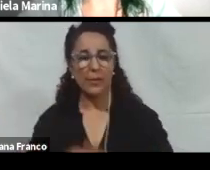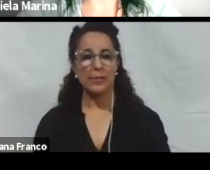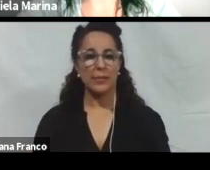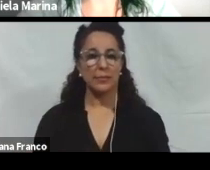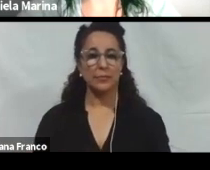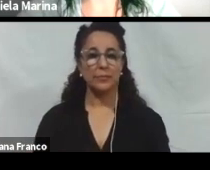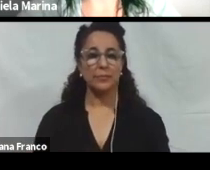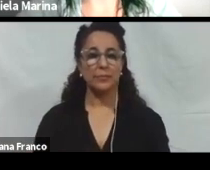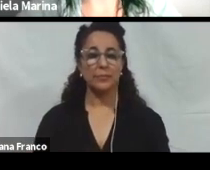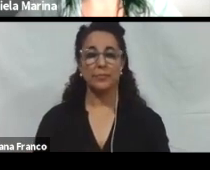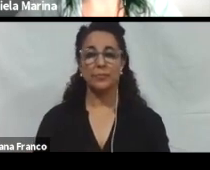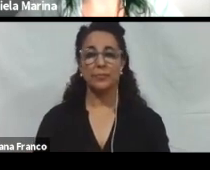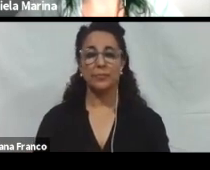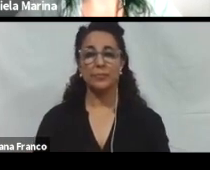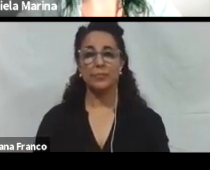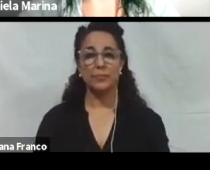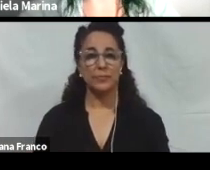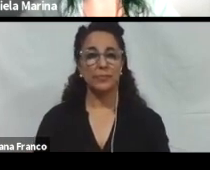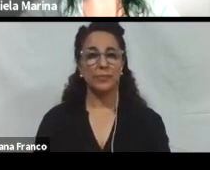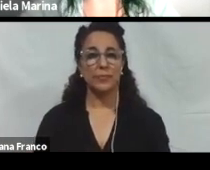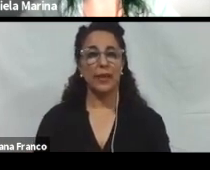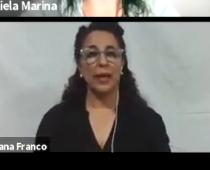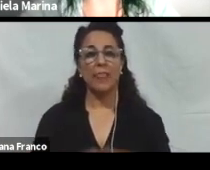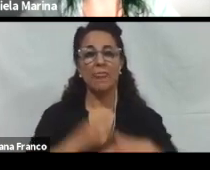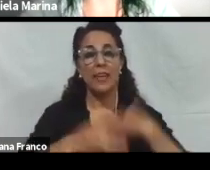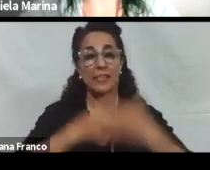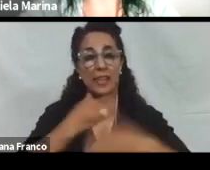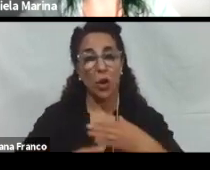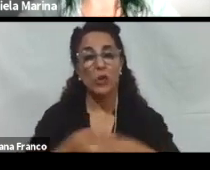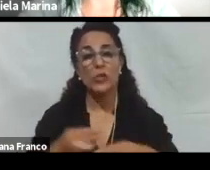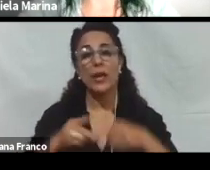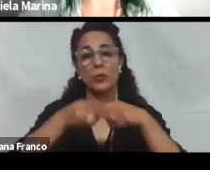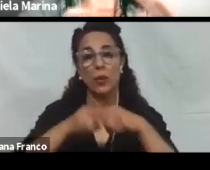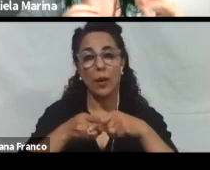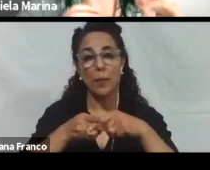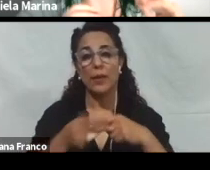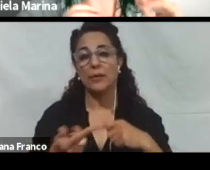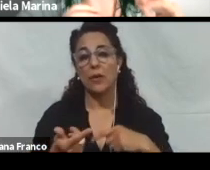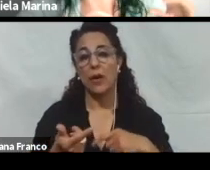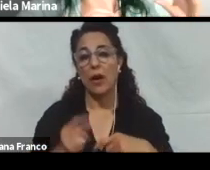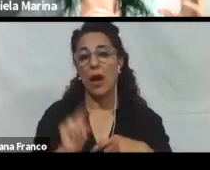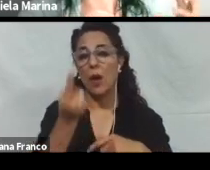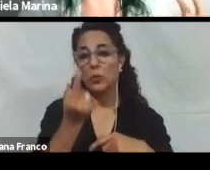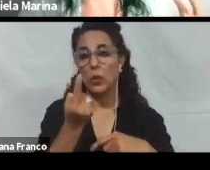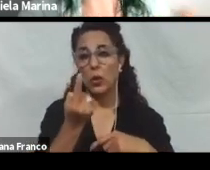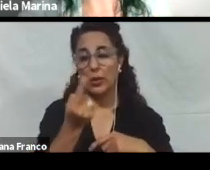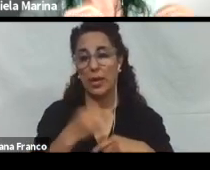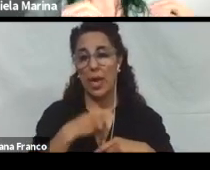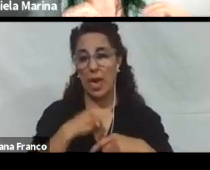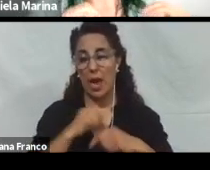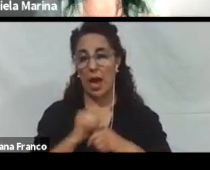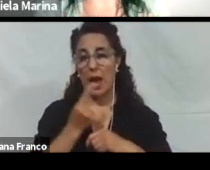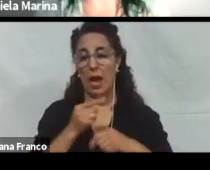Desarrollar herramientas de autoría accesible. Esto hace referencia al desarrollo de funcionalidades dentro de la aplicación